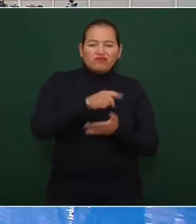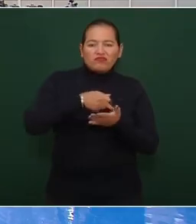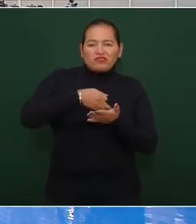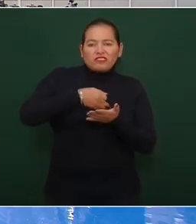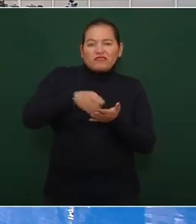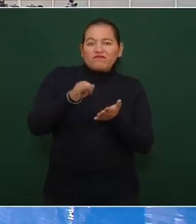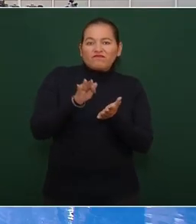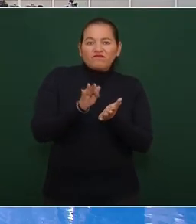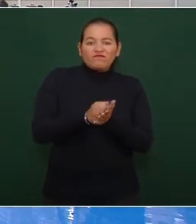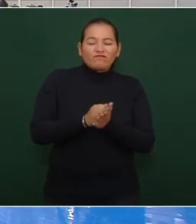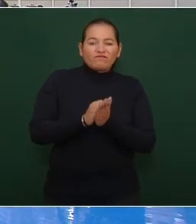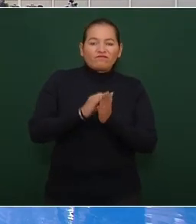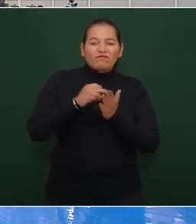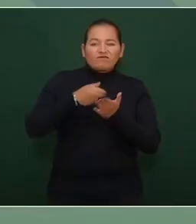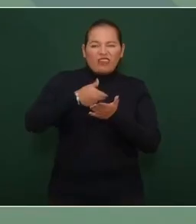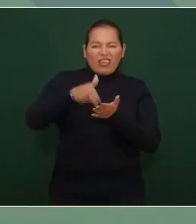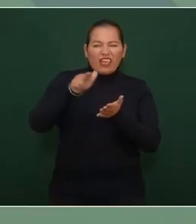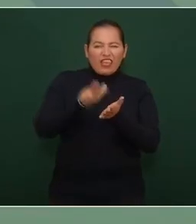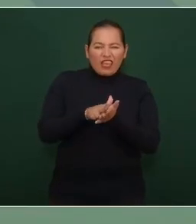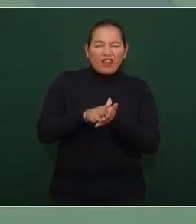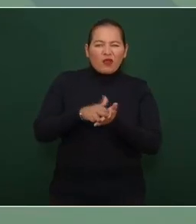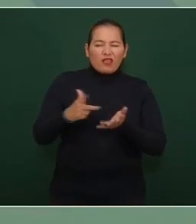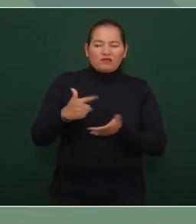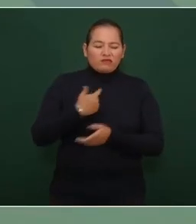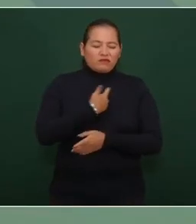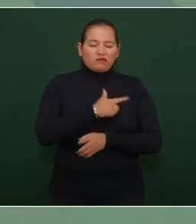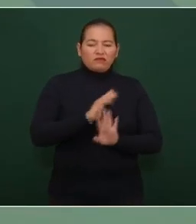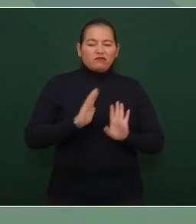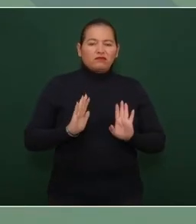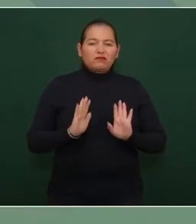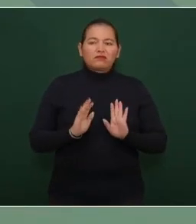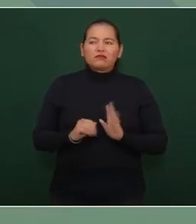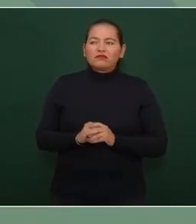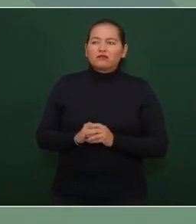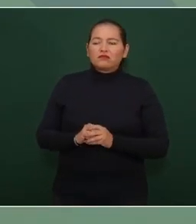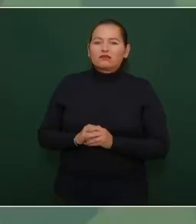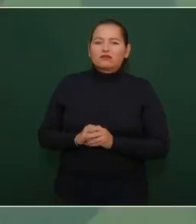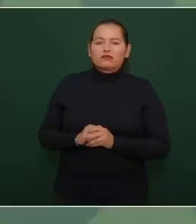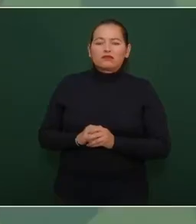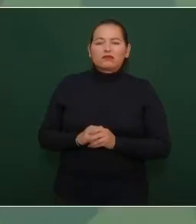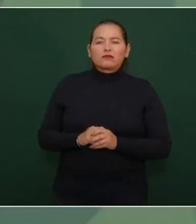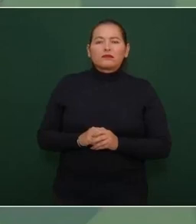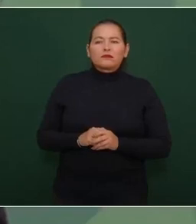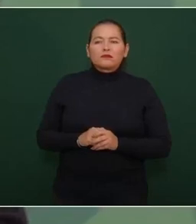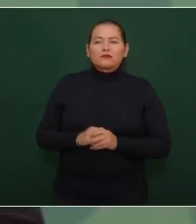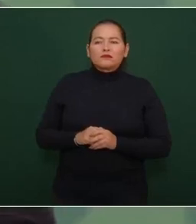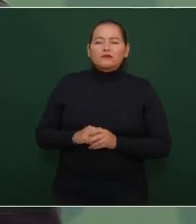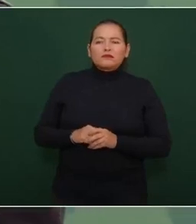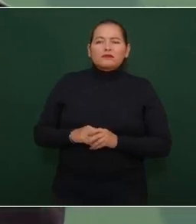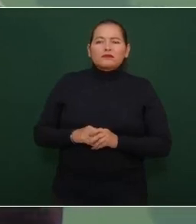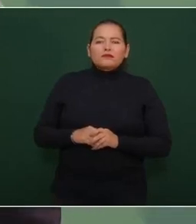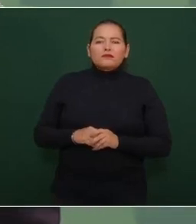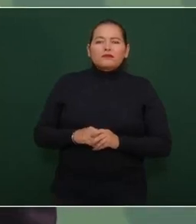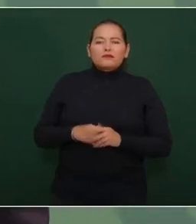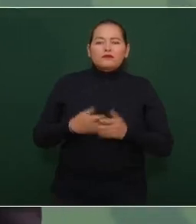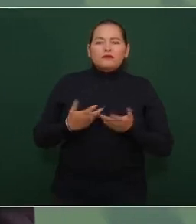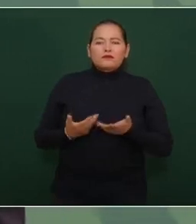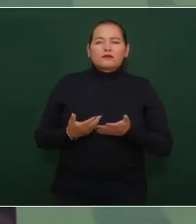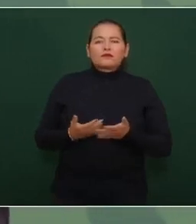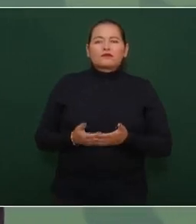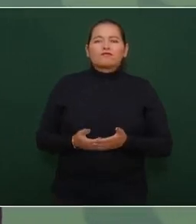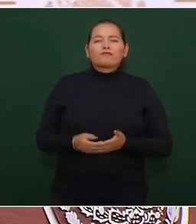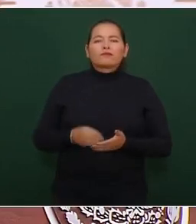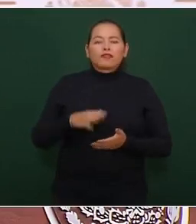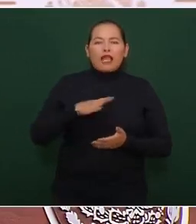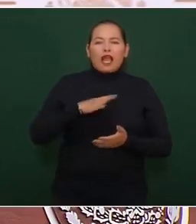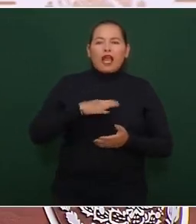ahora con la este con el predominio